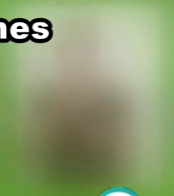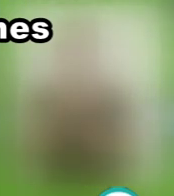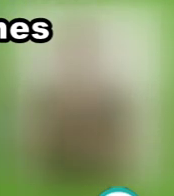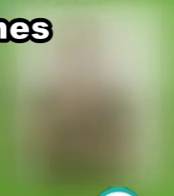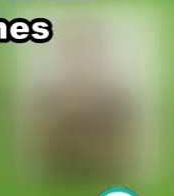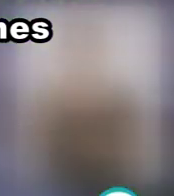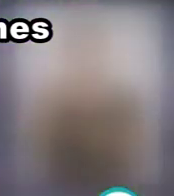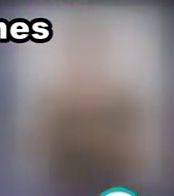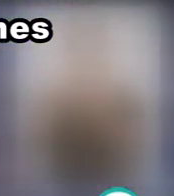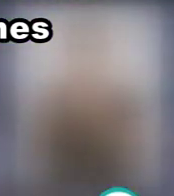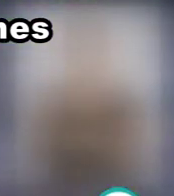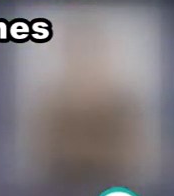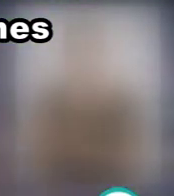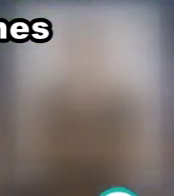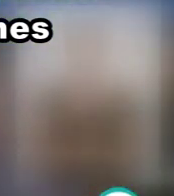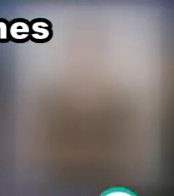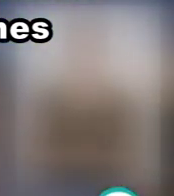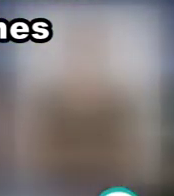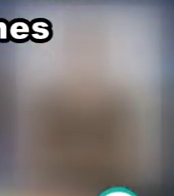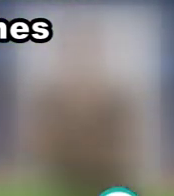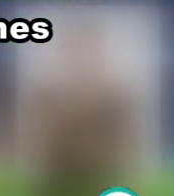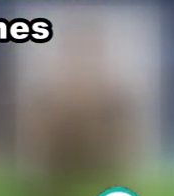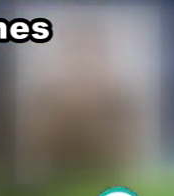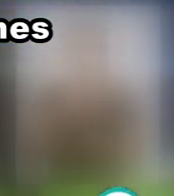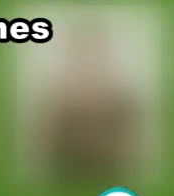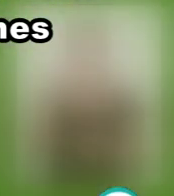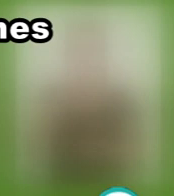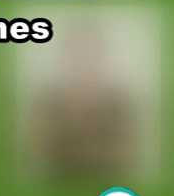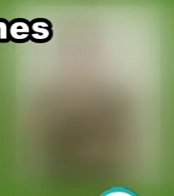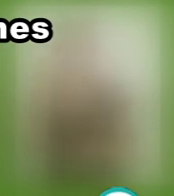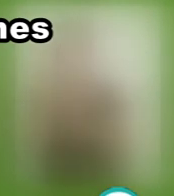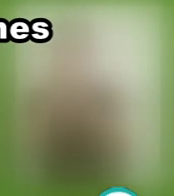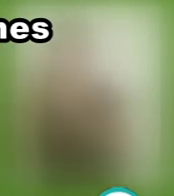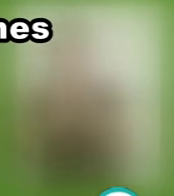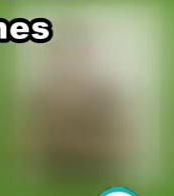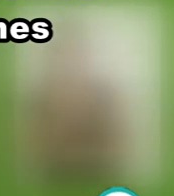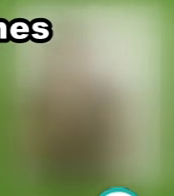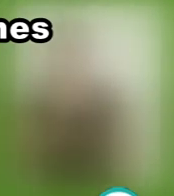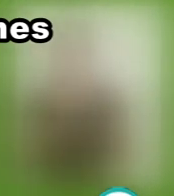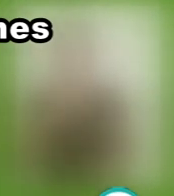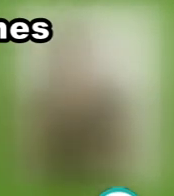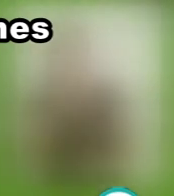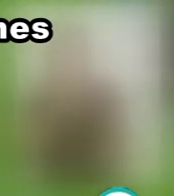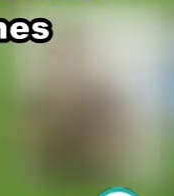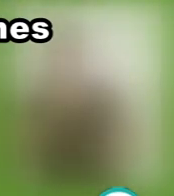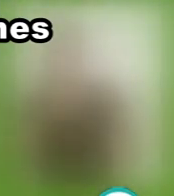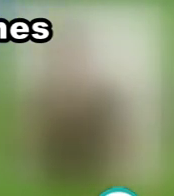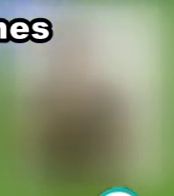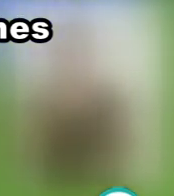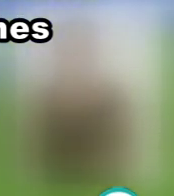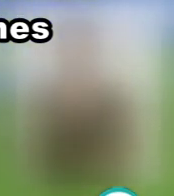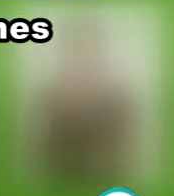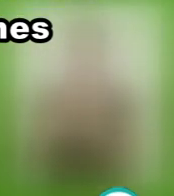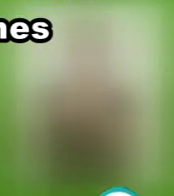pero es que... Enchufarla desde ahí, ¿quién piensa que le va a enchufar desde ahí? Es es tremendo, ¿eh? Como cae la pelota, es